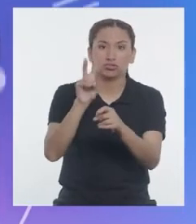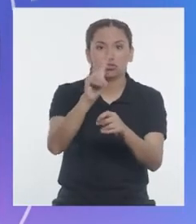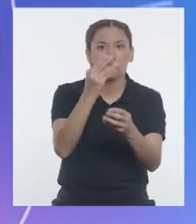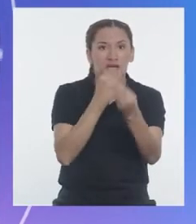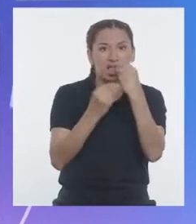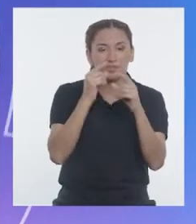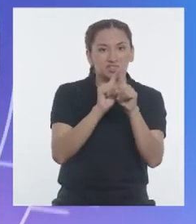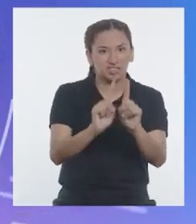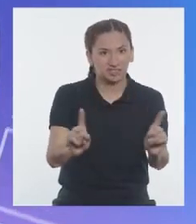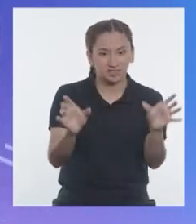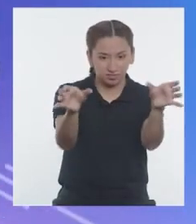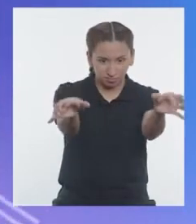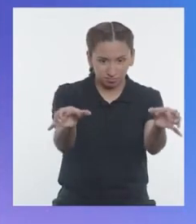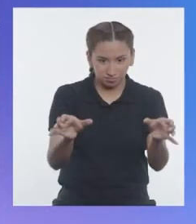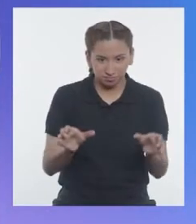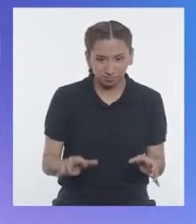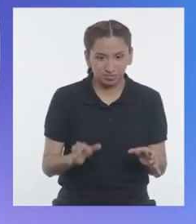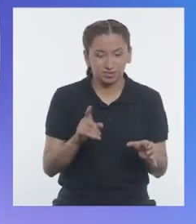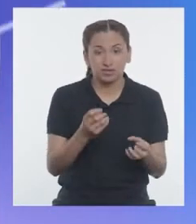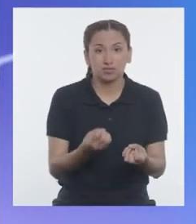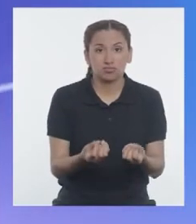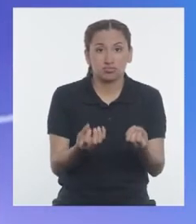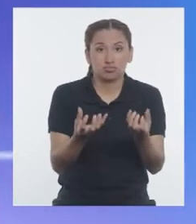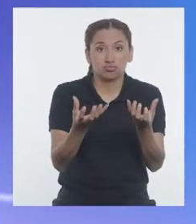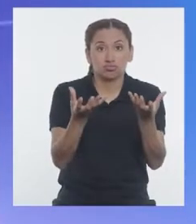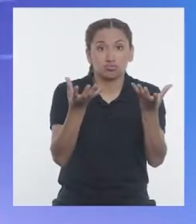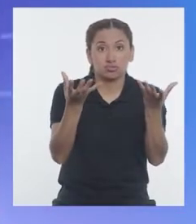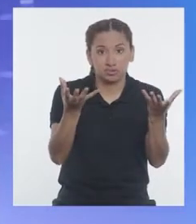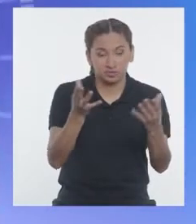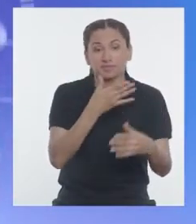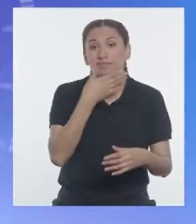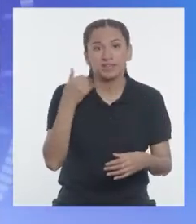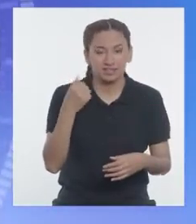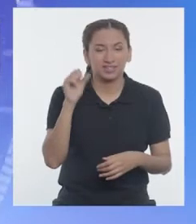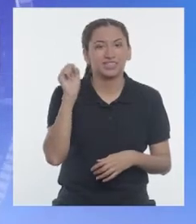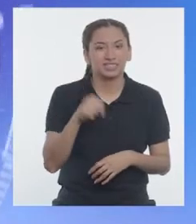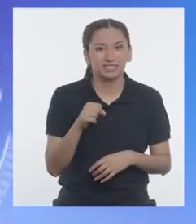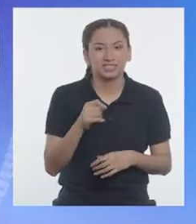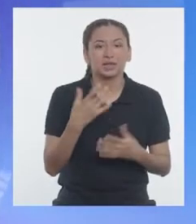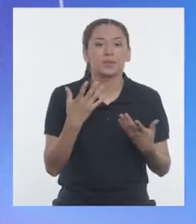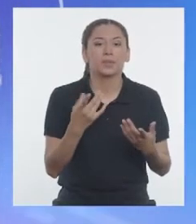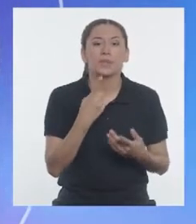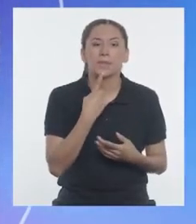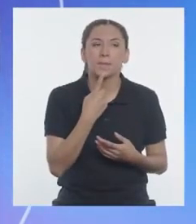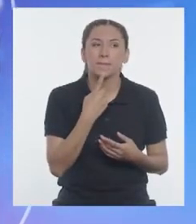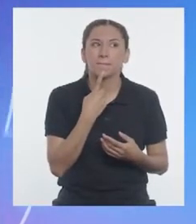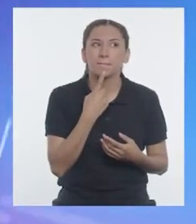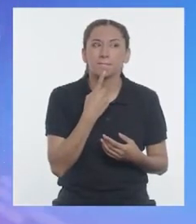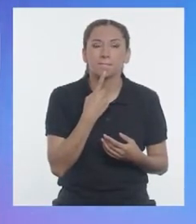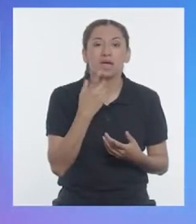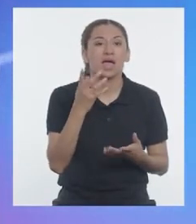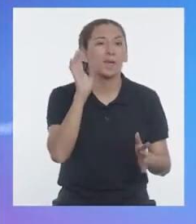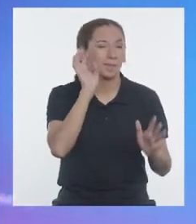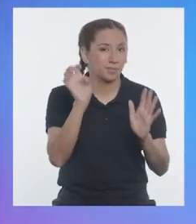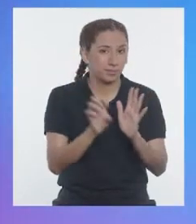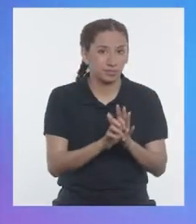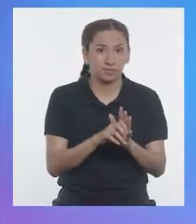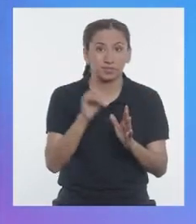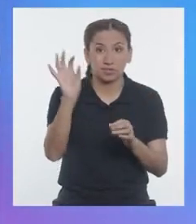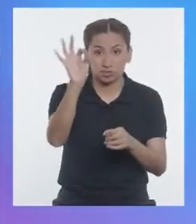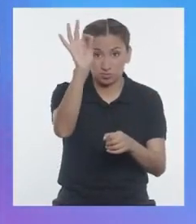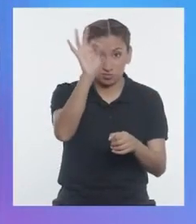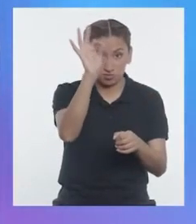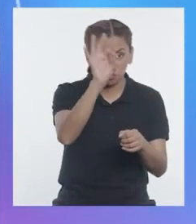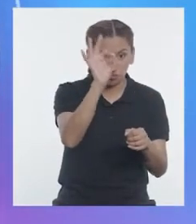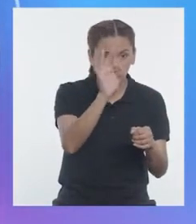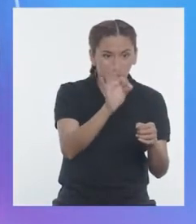distintos y que crezcan de la mejor manera. ¡Sí, eso es! A ver, ¿qué más? Por ejemplo,